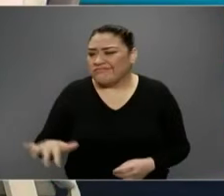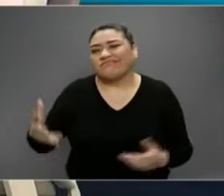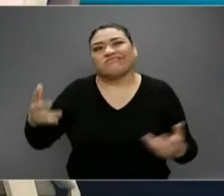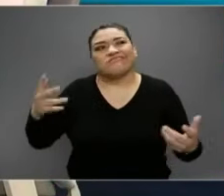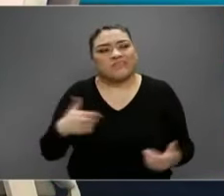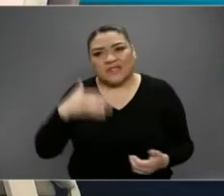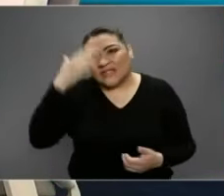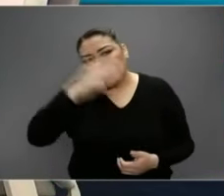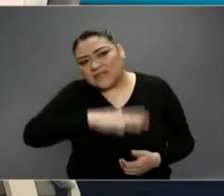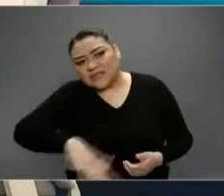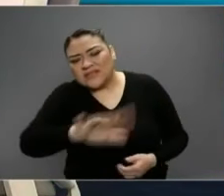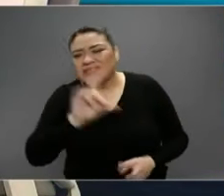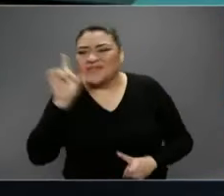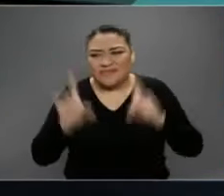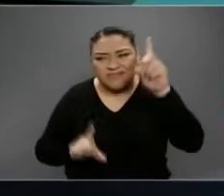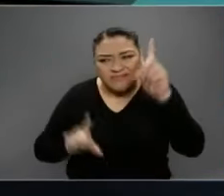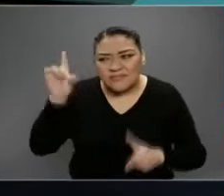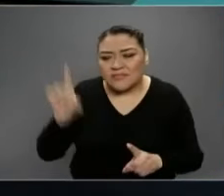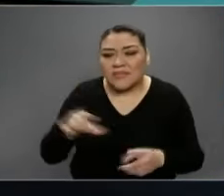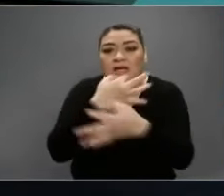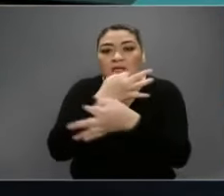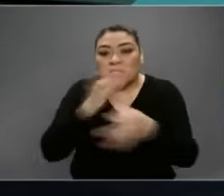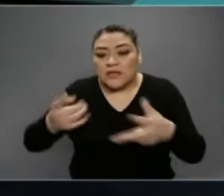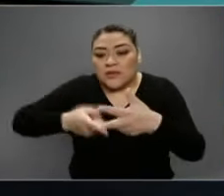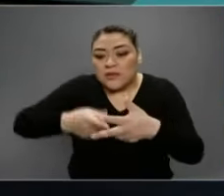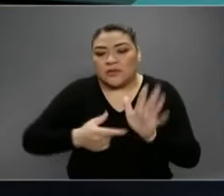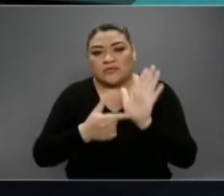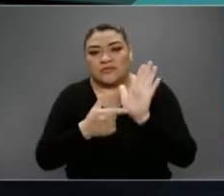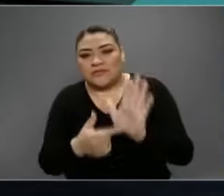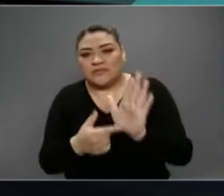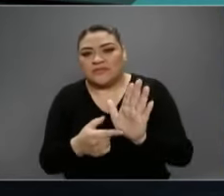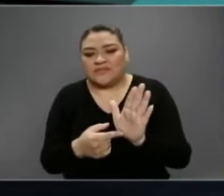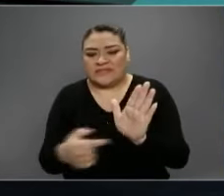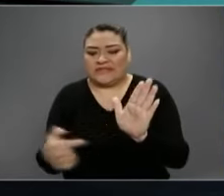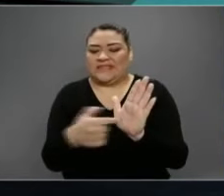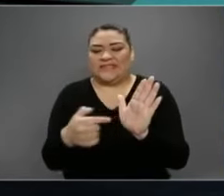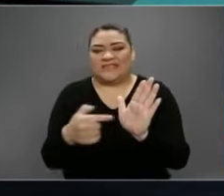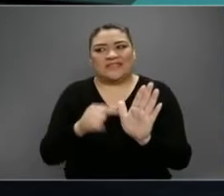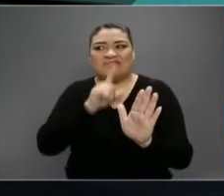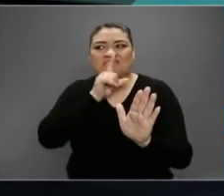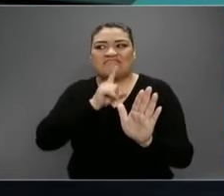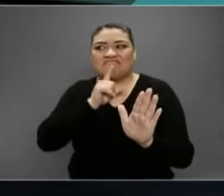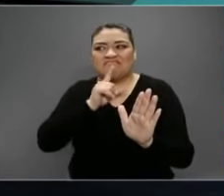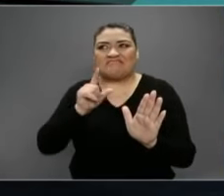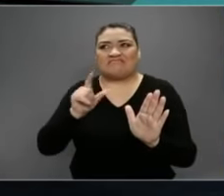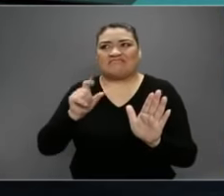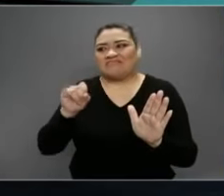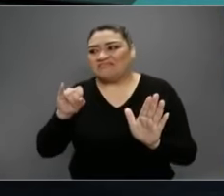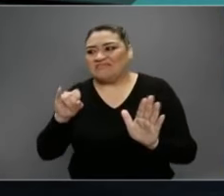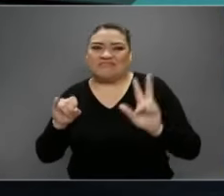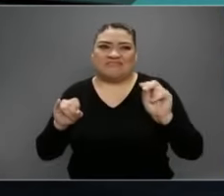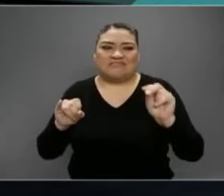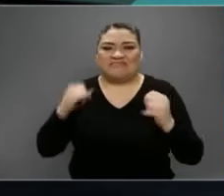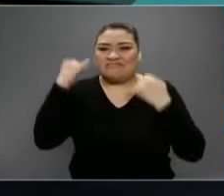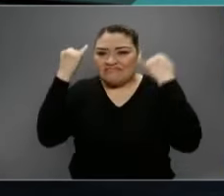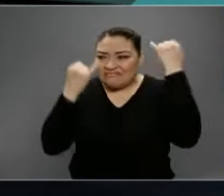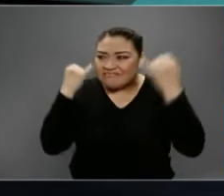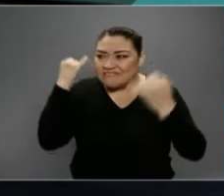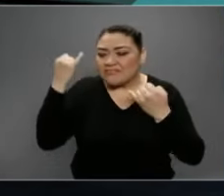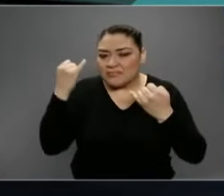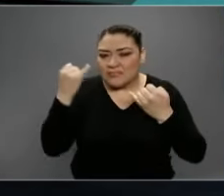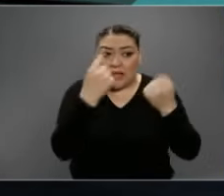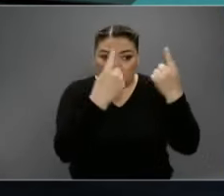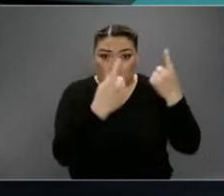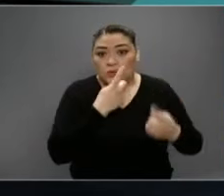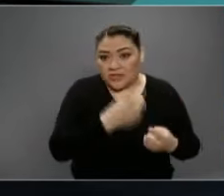los números que se reportan de enfermos por coronavirus son los verdaderos o no. En